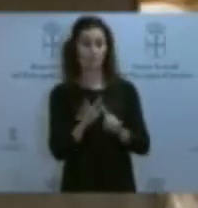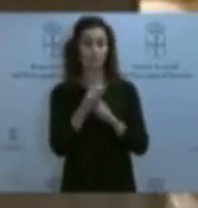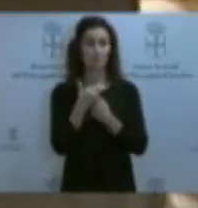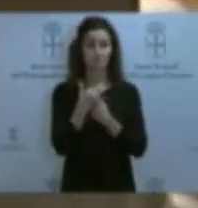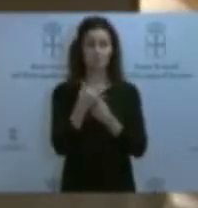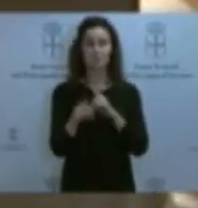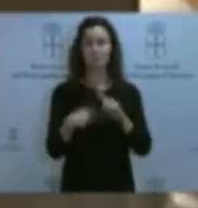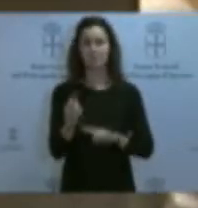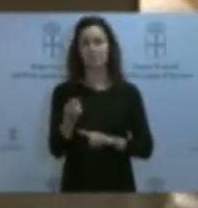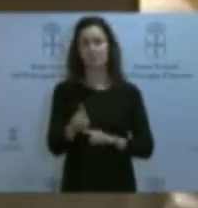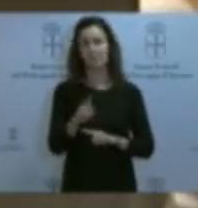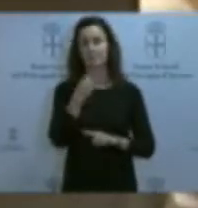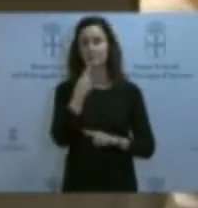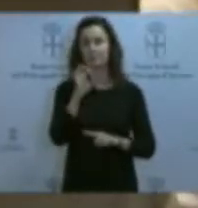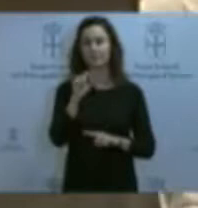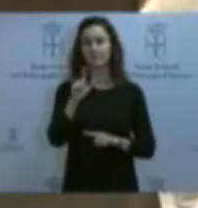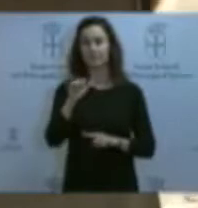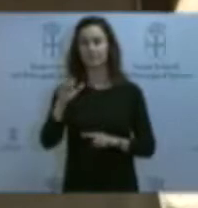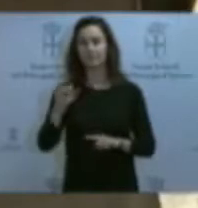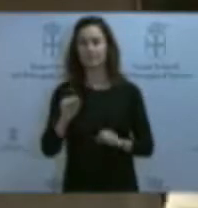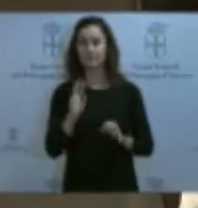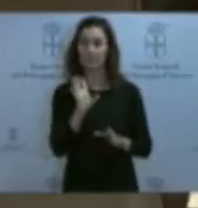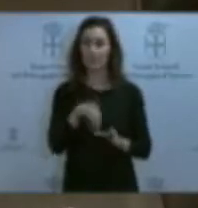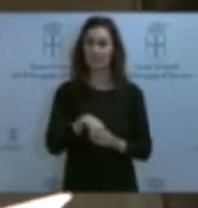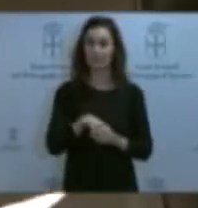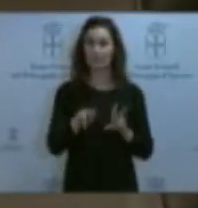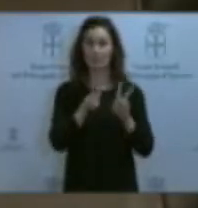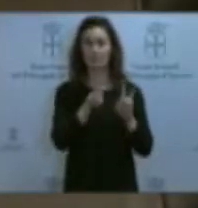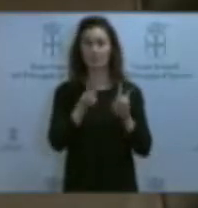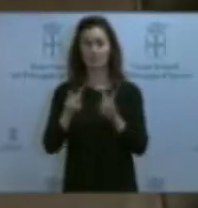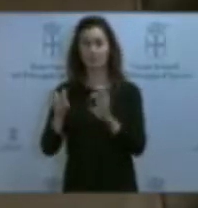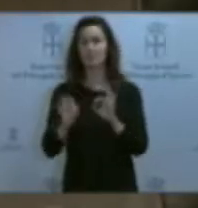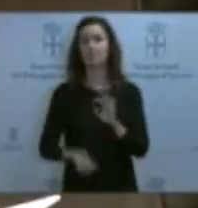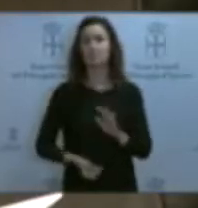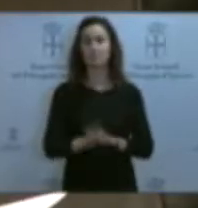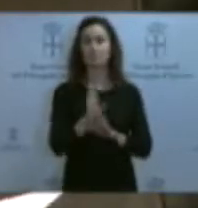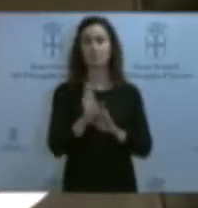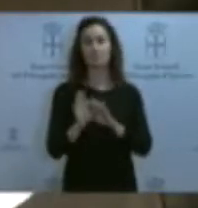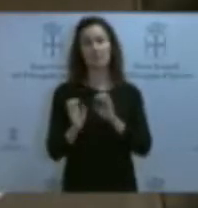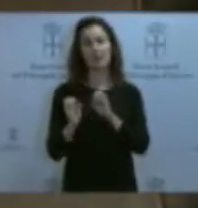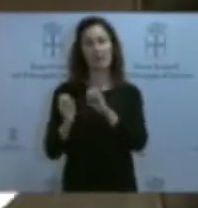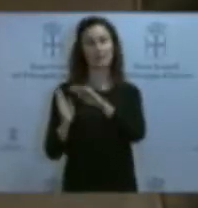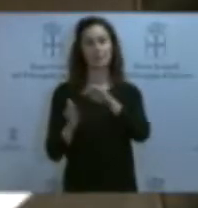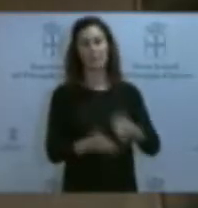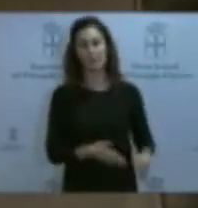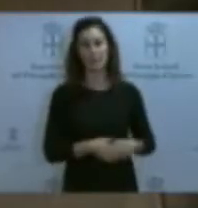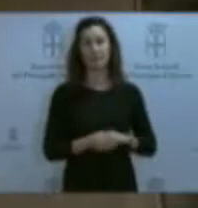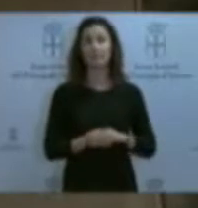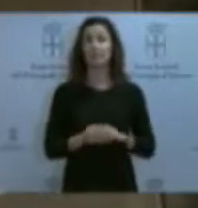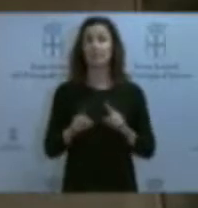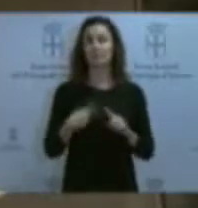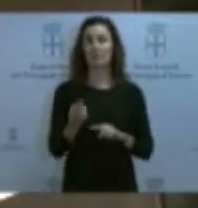decir también que el señor Oliva ha participado de algunas cuestiones en las que debería haberse mantenido al margen. Tras advertir